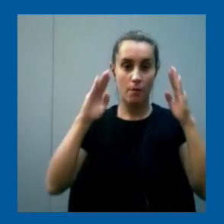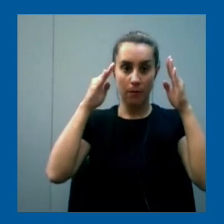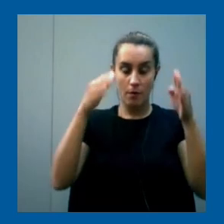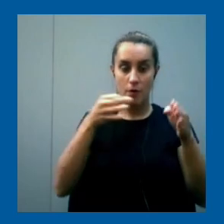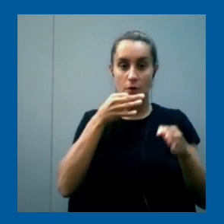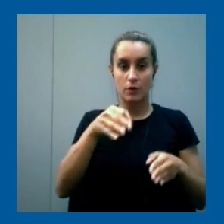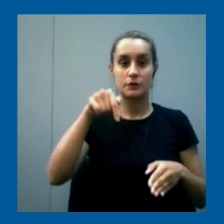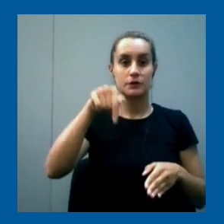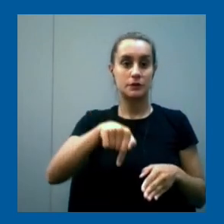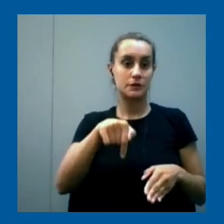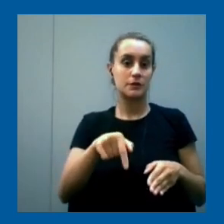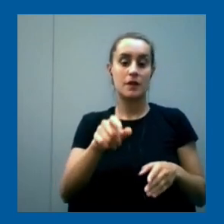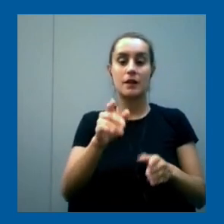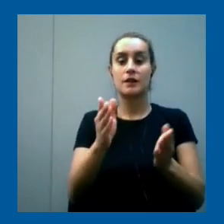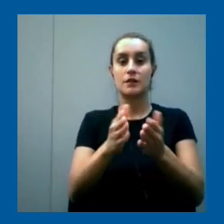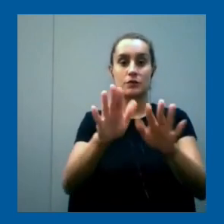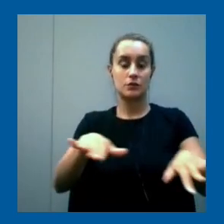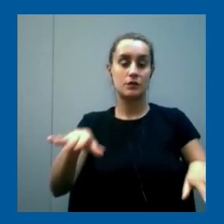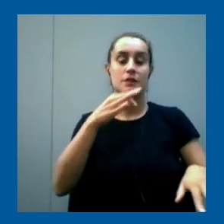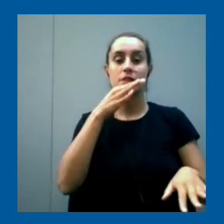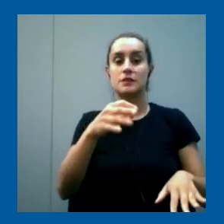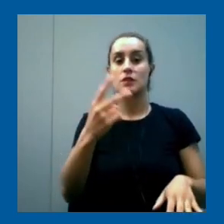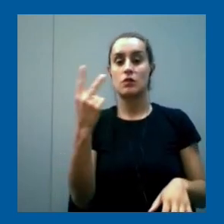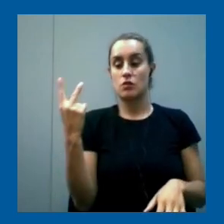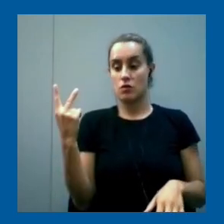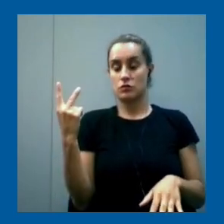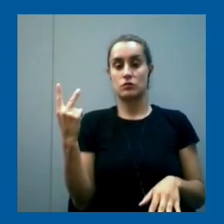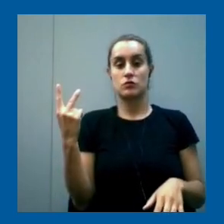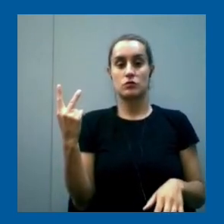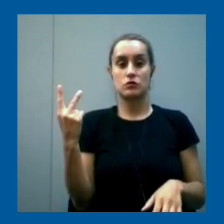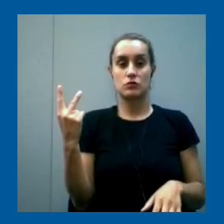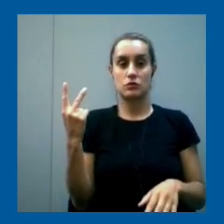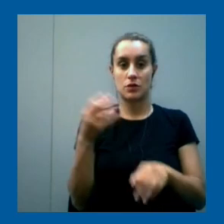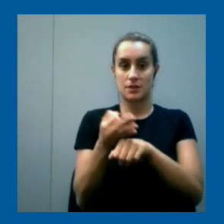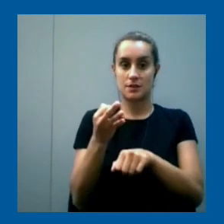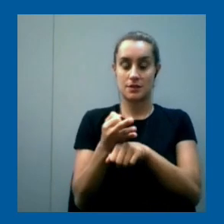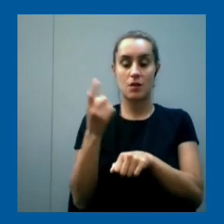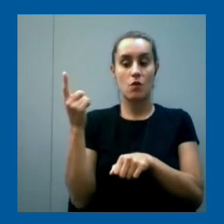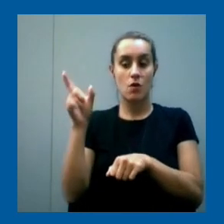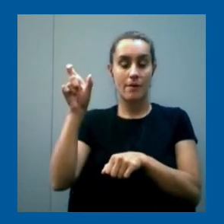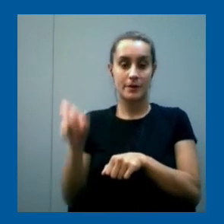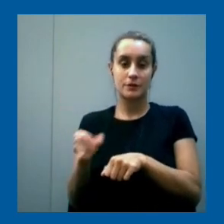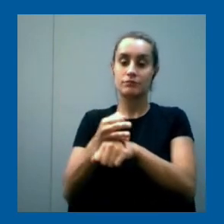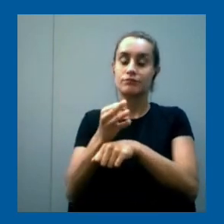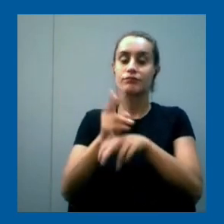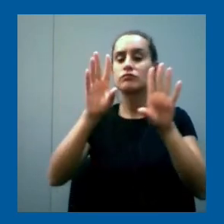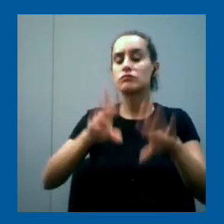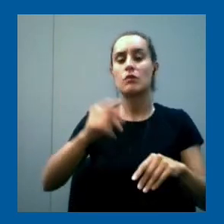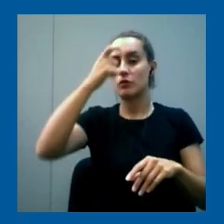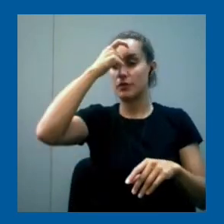trabajamos con una dupla, un tutor técnico que enseña toda la parte técnica y, digamos,